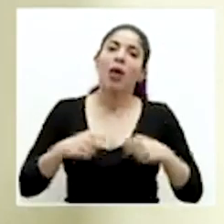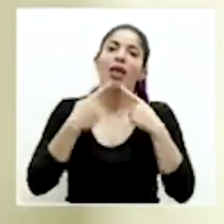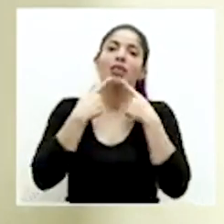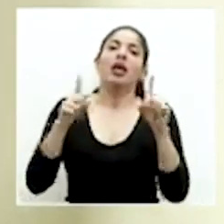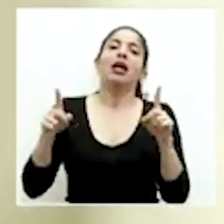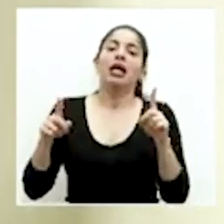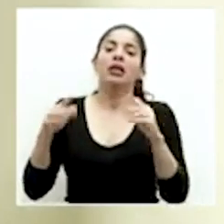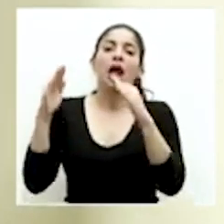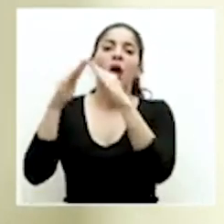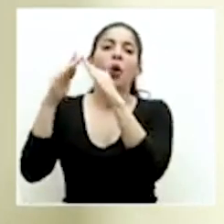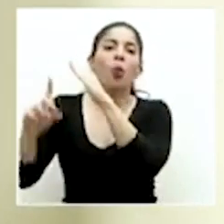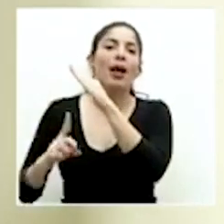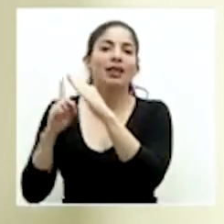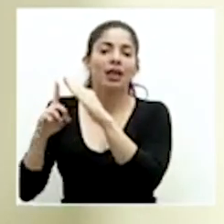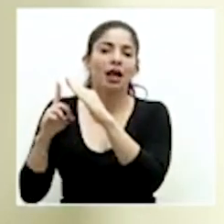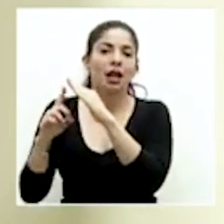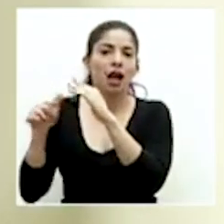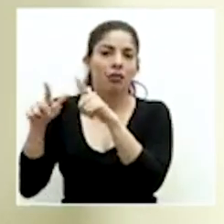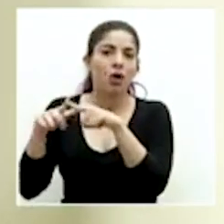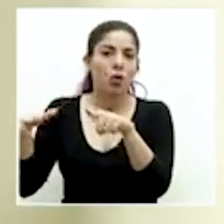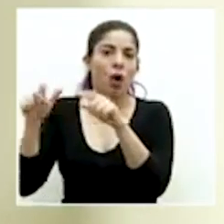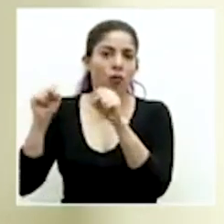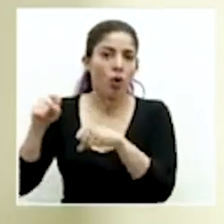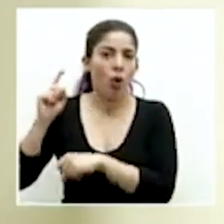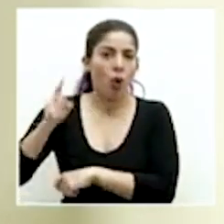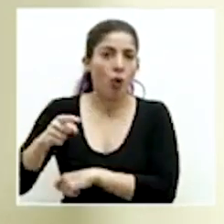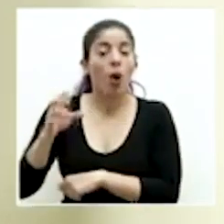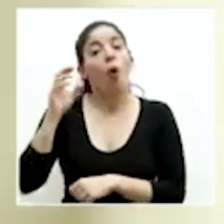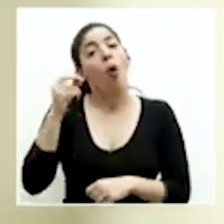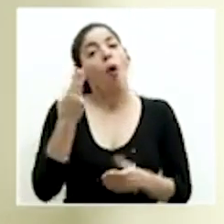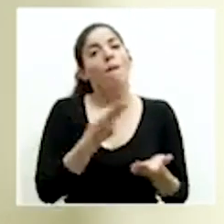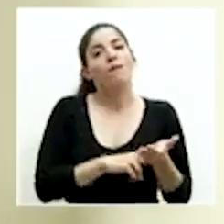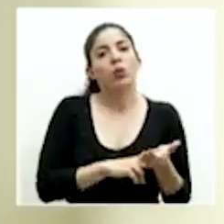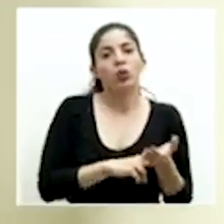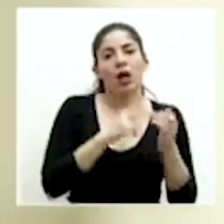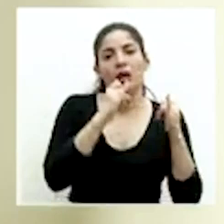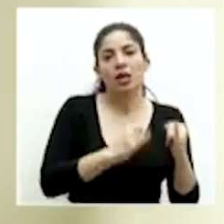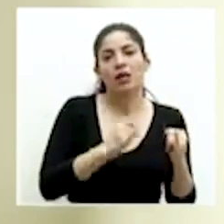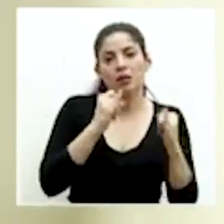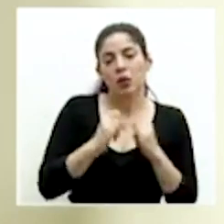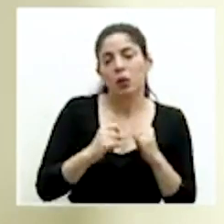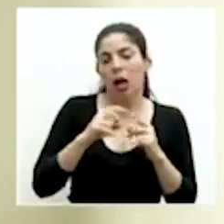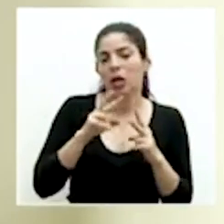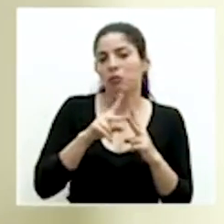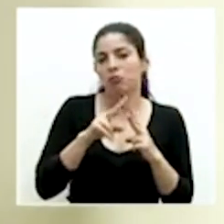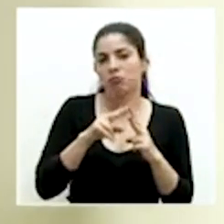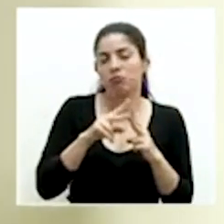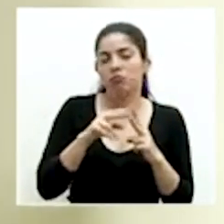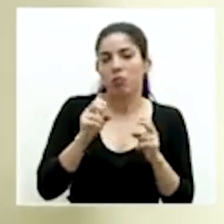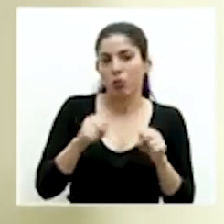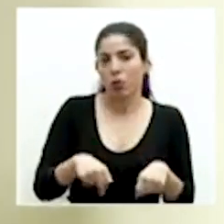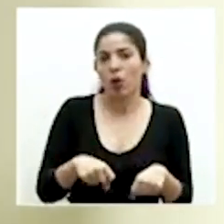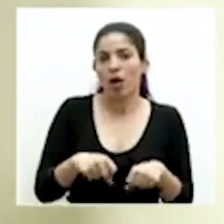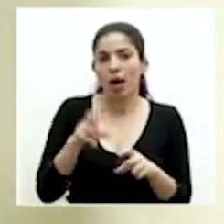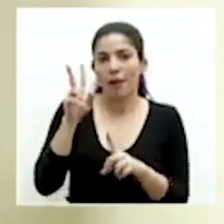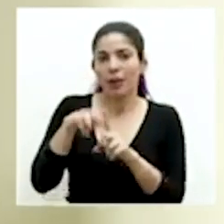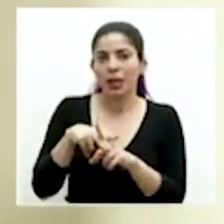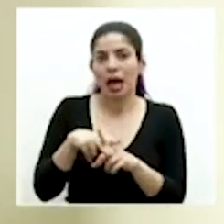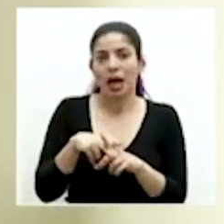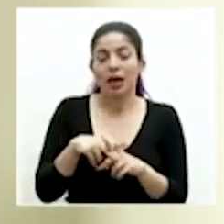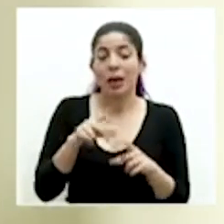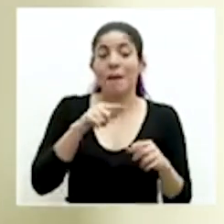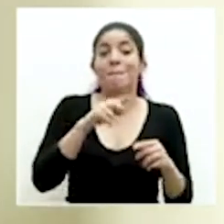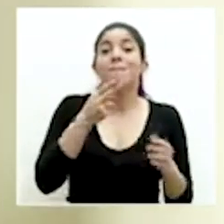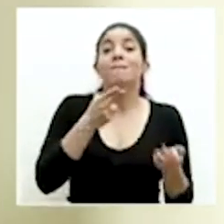cuarentenas específicas en esos lugares o bien proceder a las multas individuales que pues como base